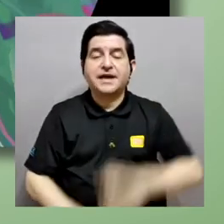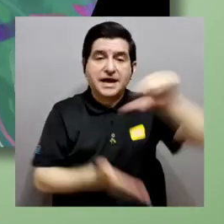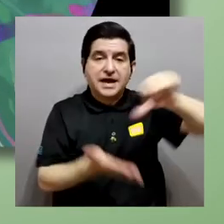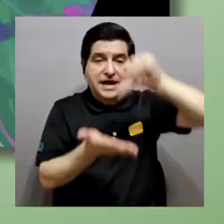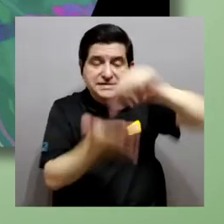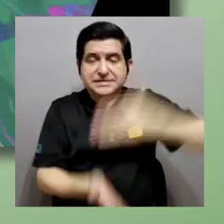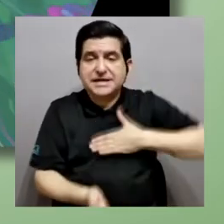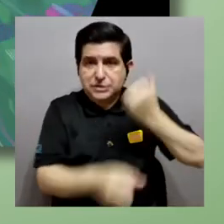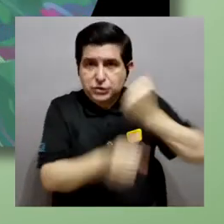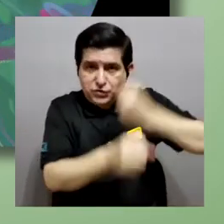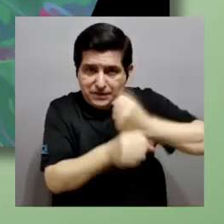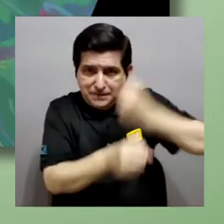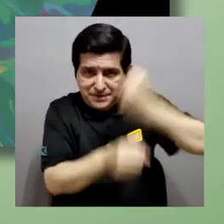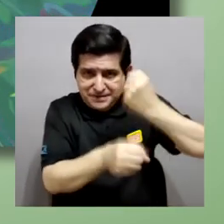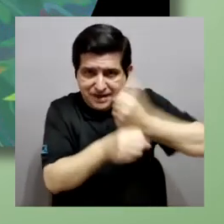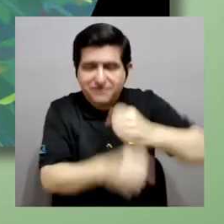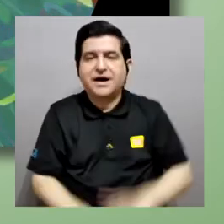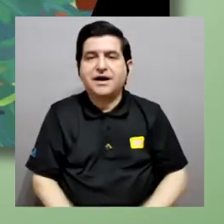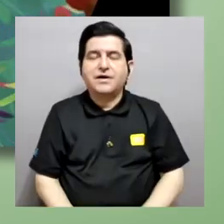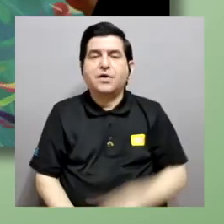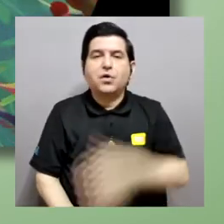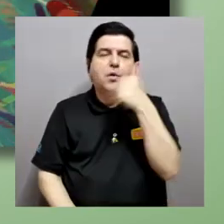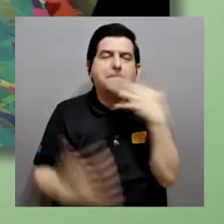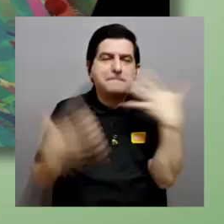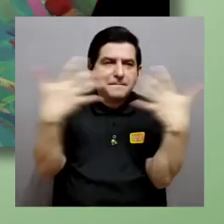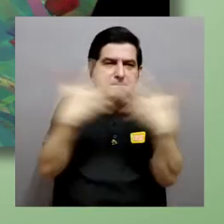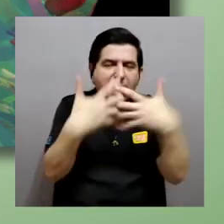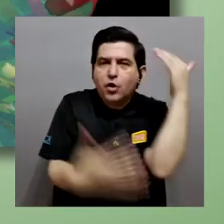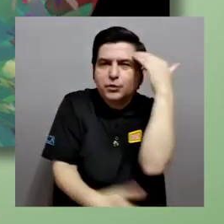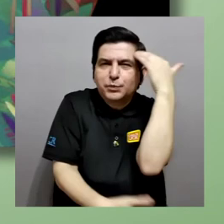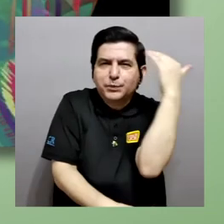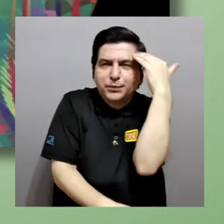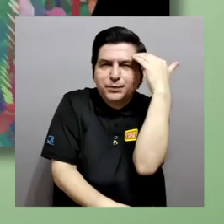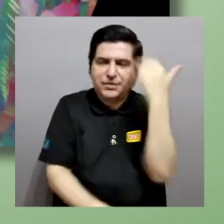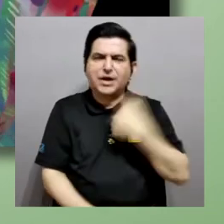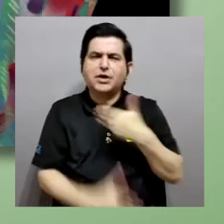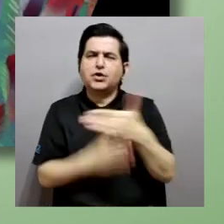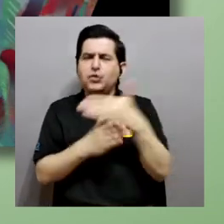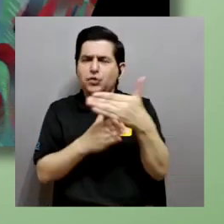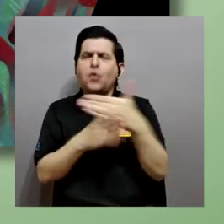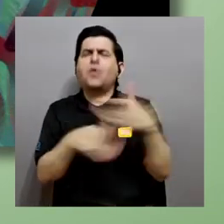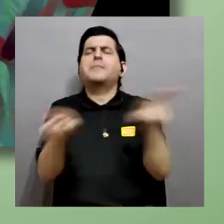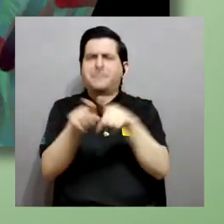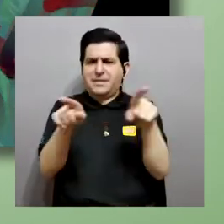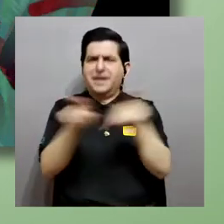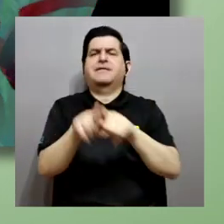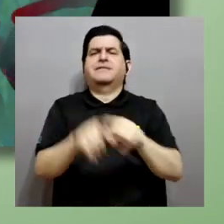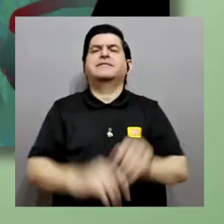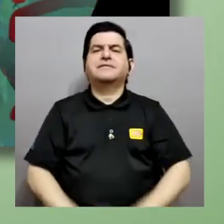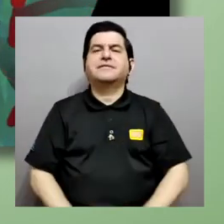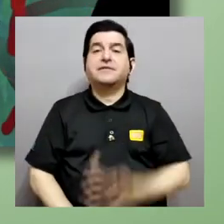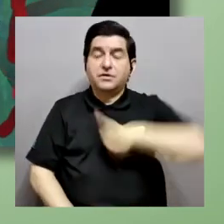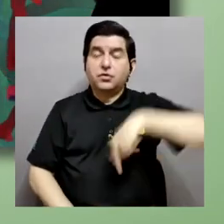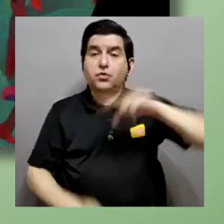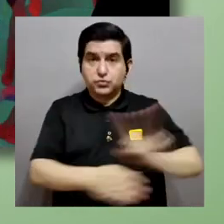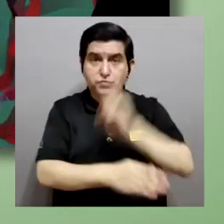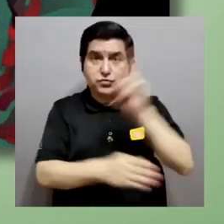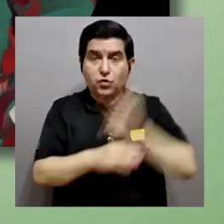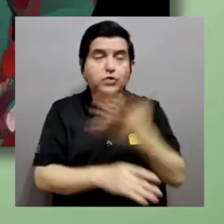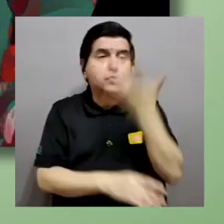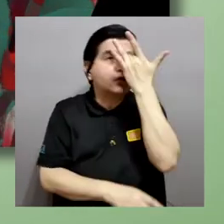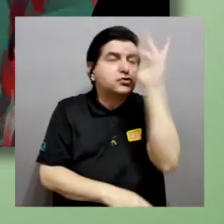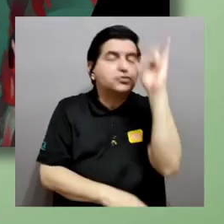centro de mi trabajo es el mejoramiento cognitivo y les quería compartir un poco también sobre cómo estamos